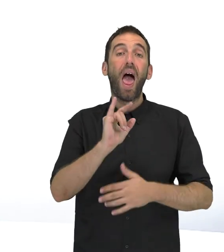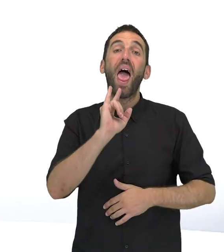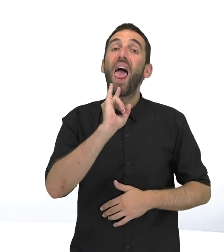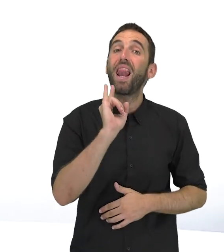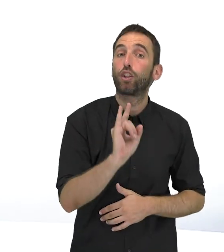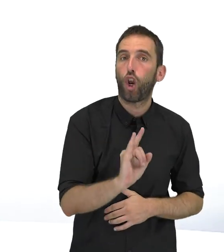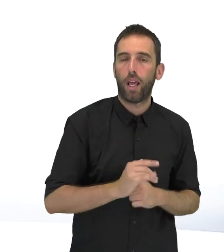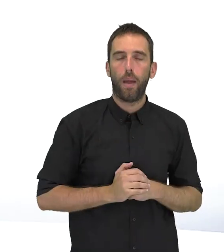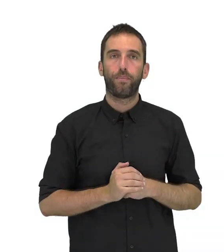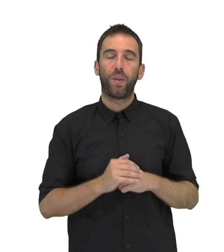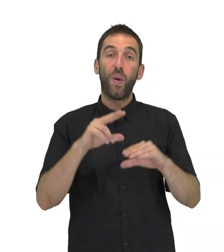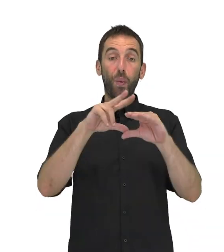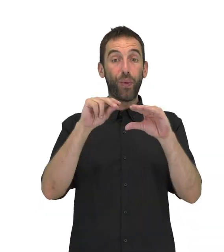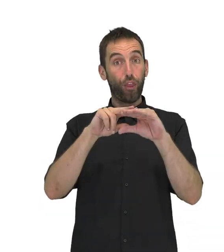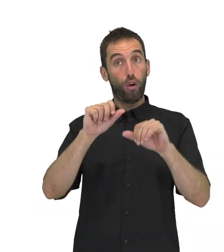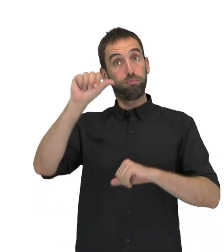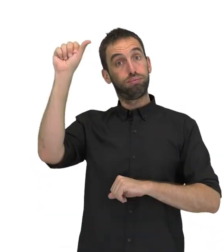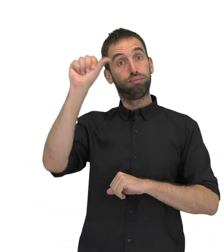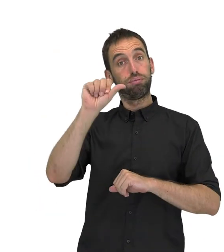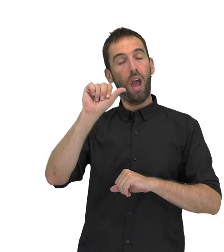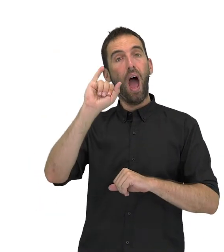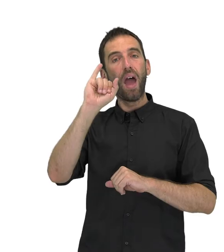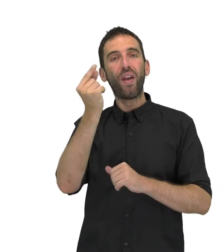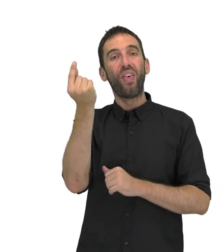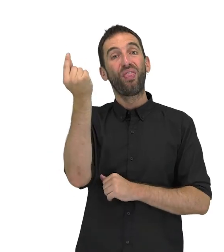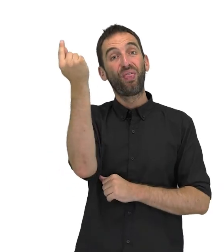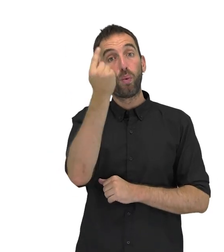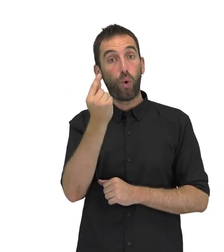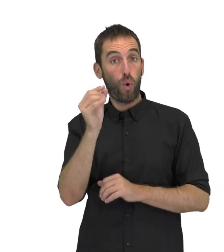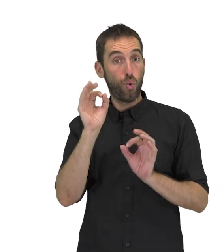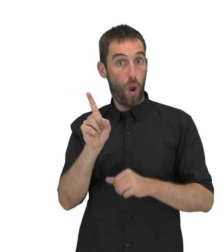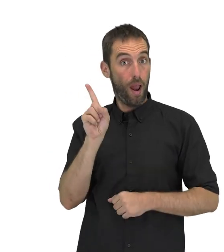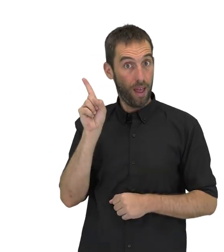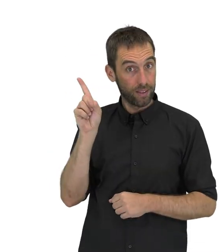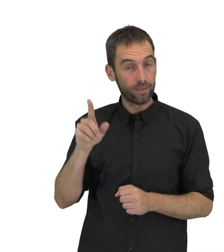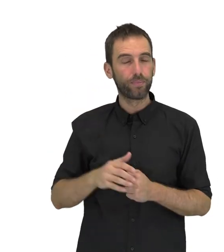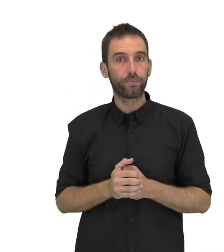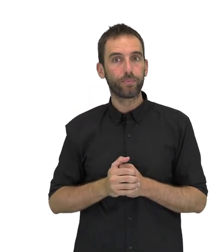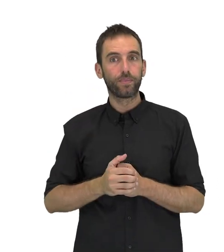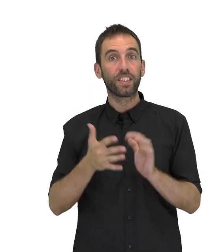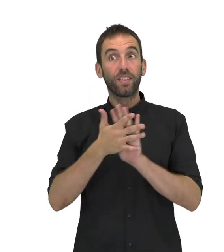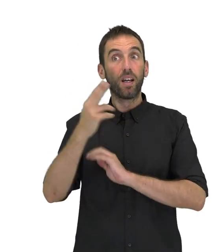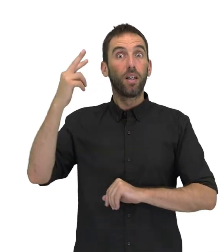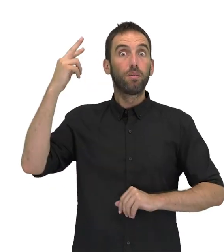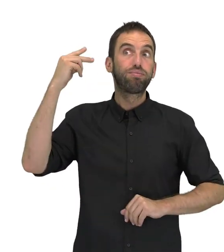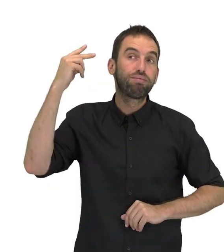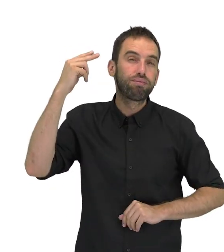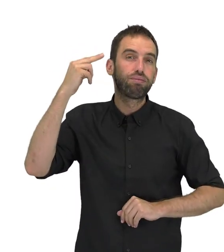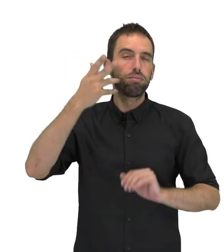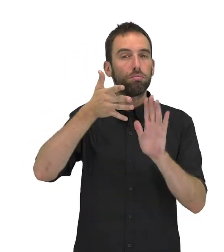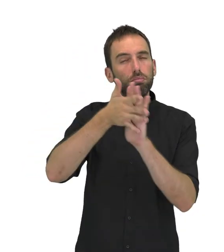una asignatura de electrónica un vídeo contiene un circuito como este en su descripción oral, llevaría